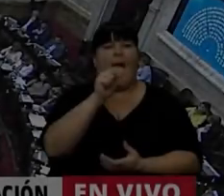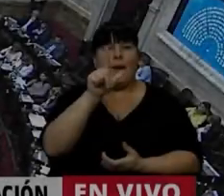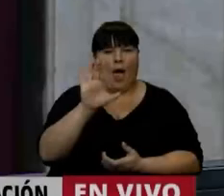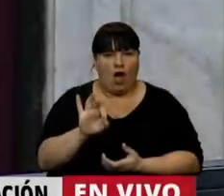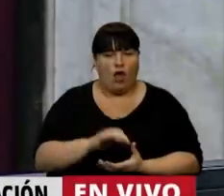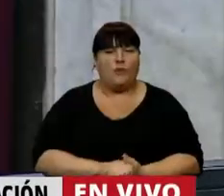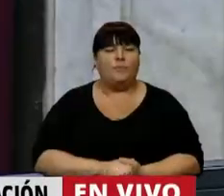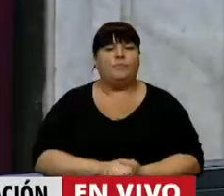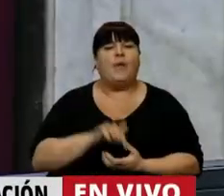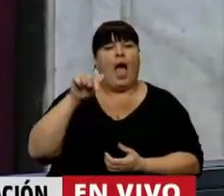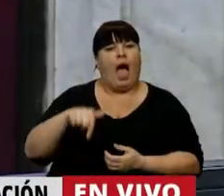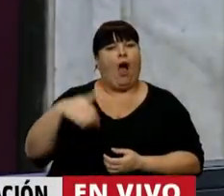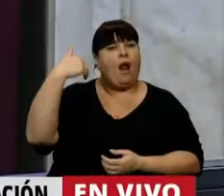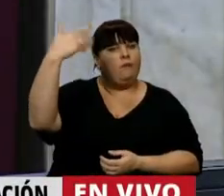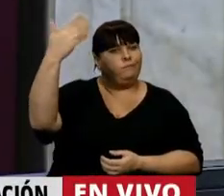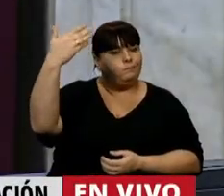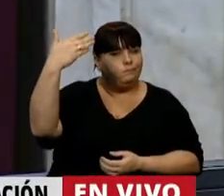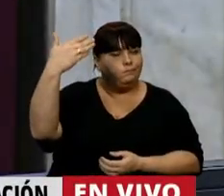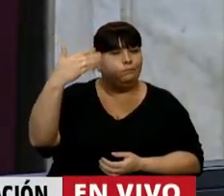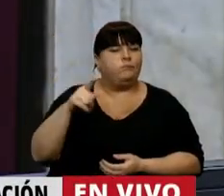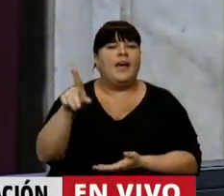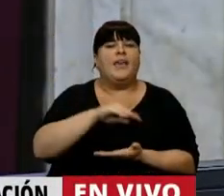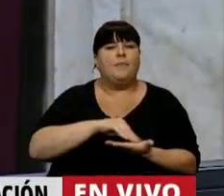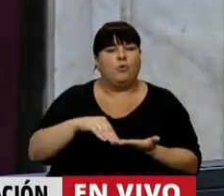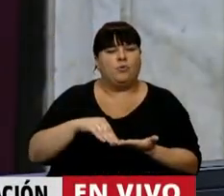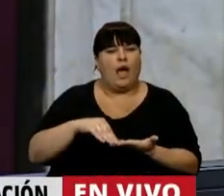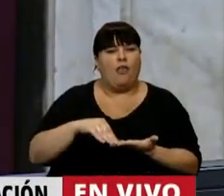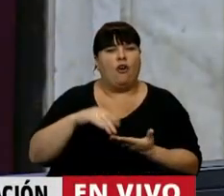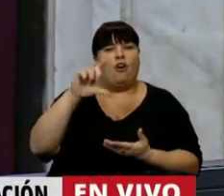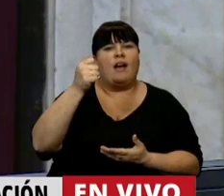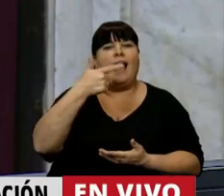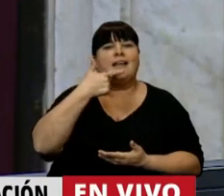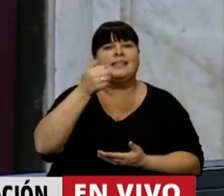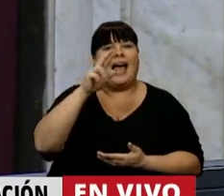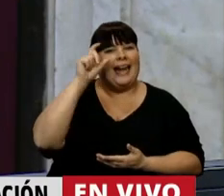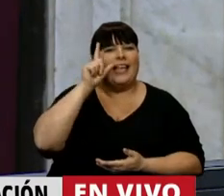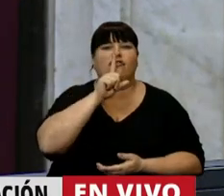En el uso de la palabra, el diputado Marcelo Casareto.